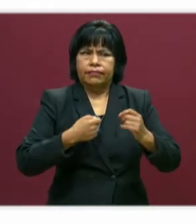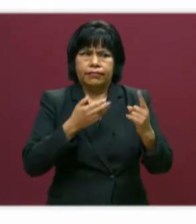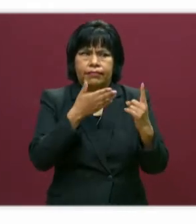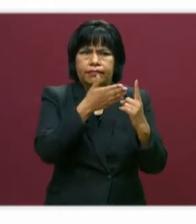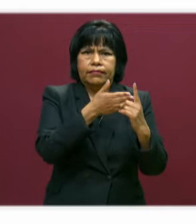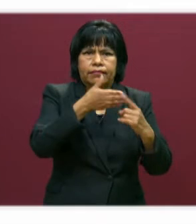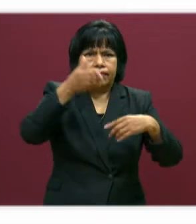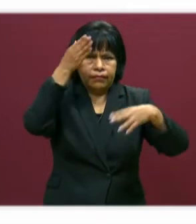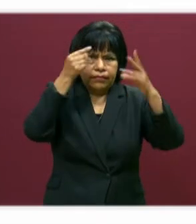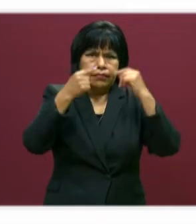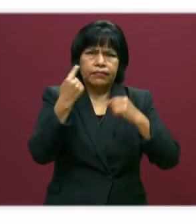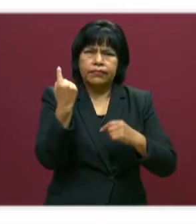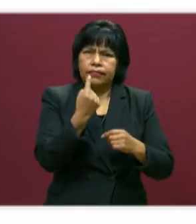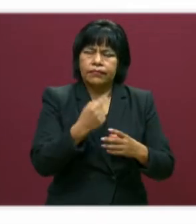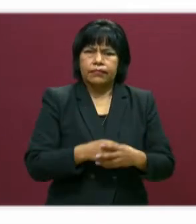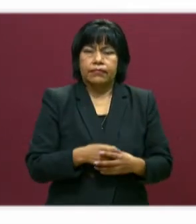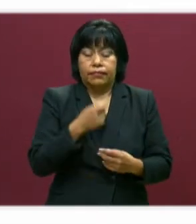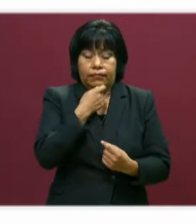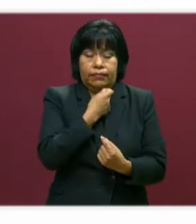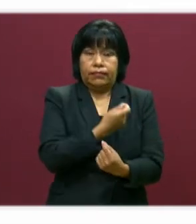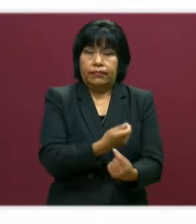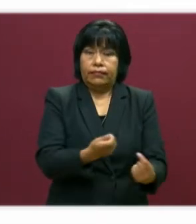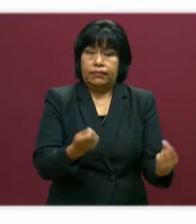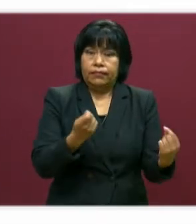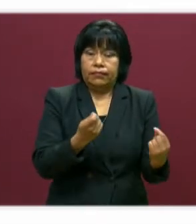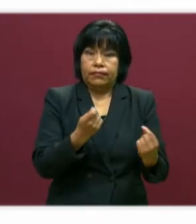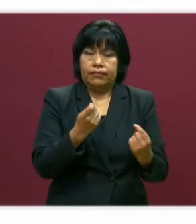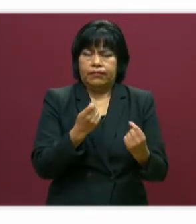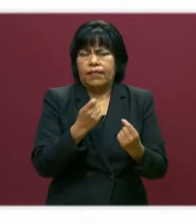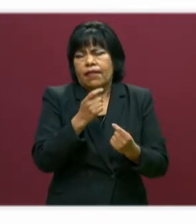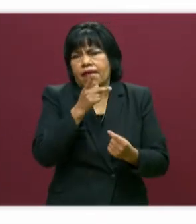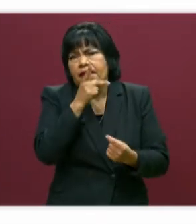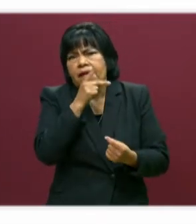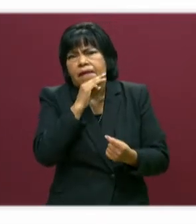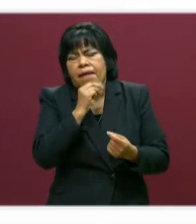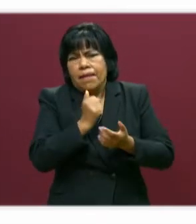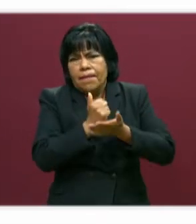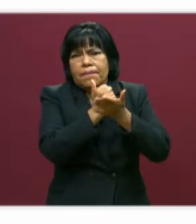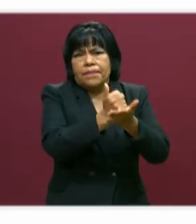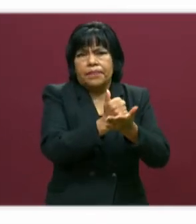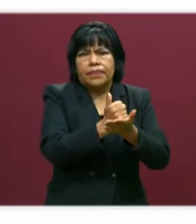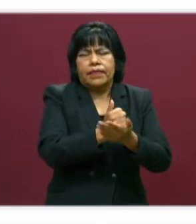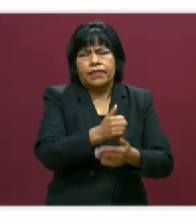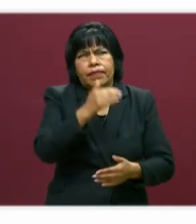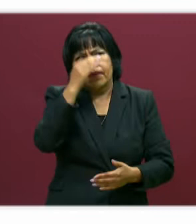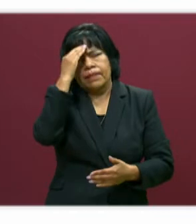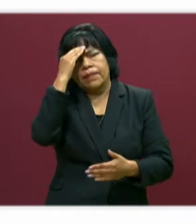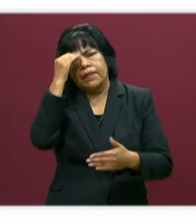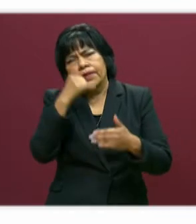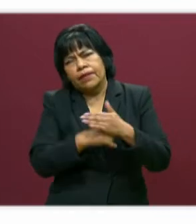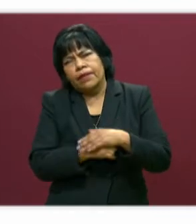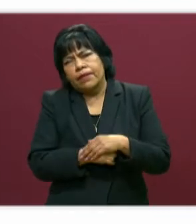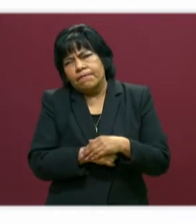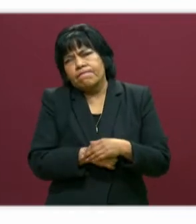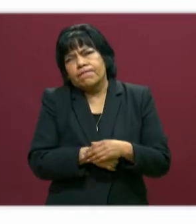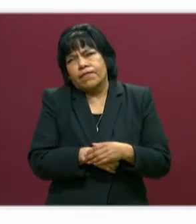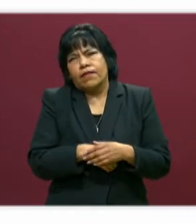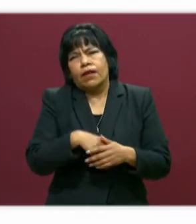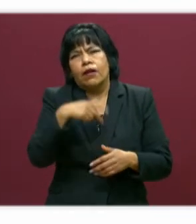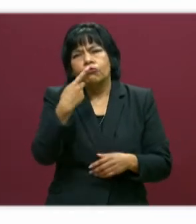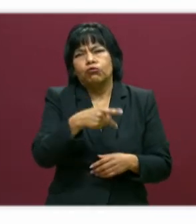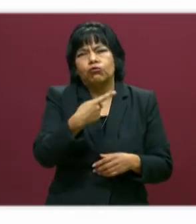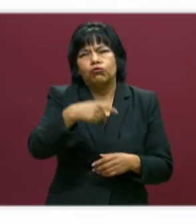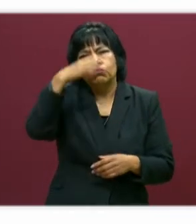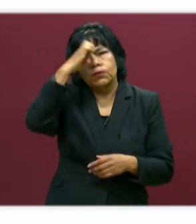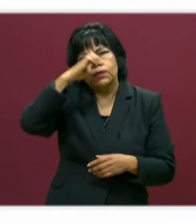aprendizaje. Si están pequeñitos, le ayudan los papás. Luego, a reflexionar y a experimentar. Eso lo pueden hacer